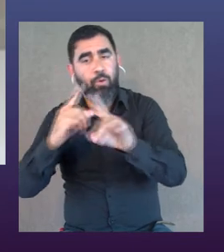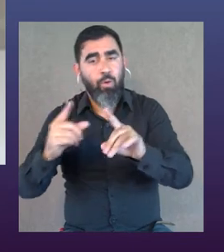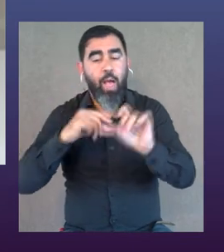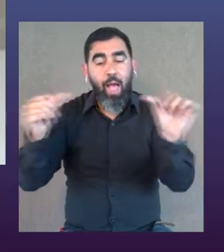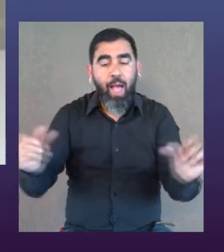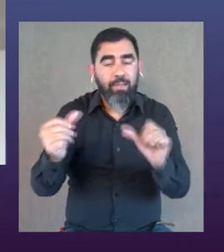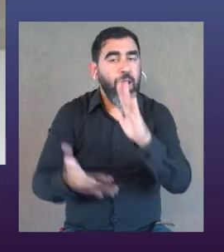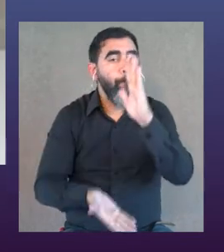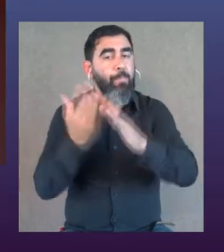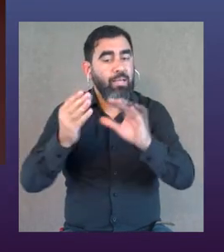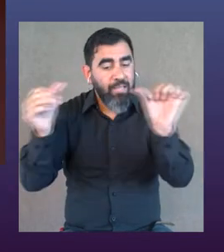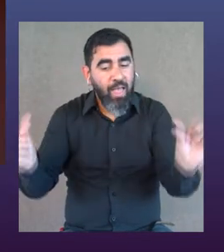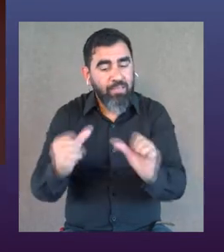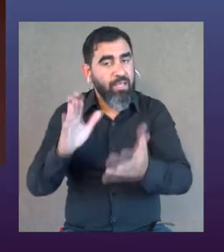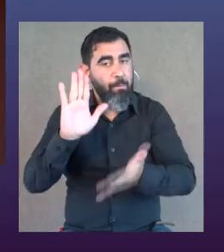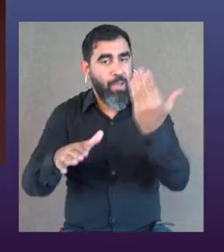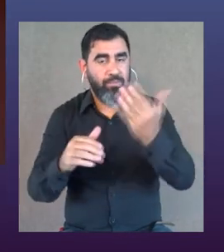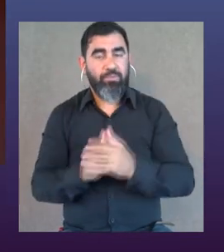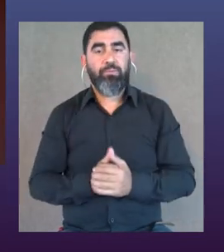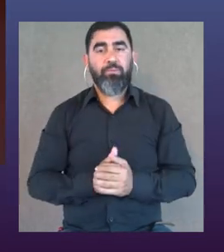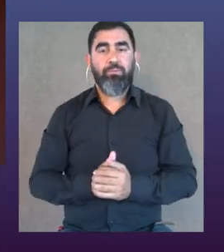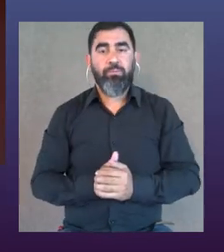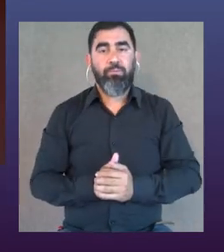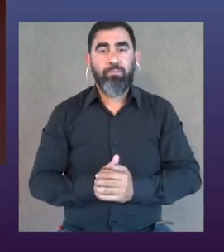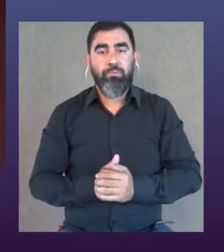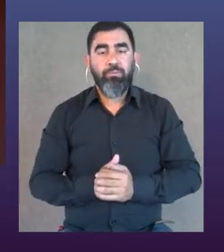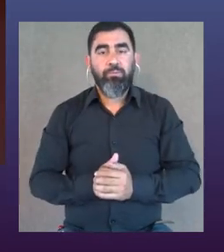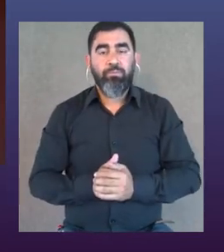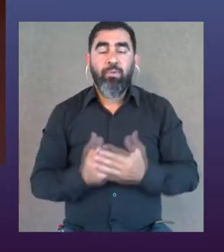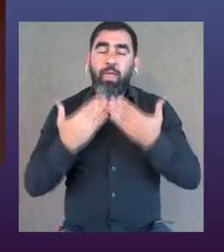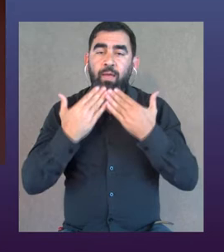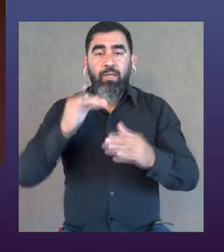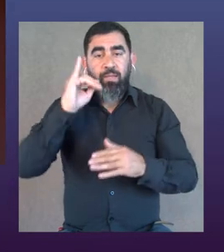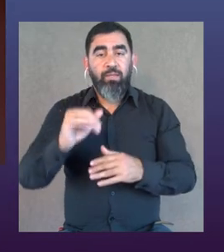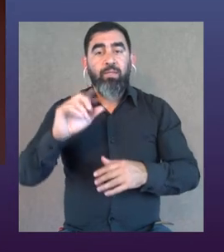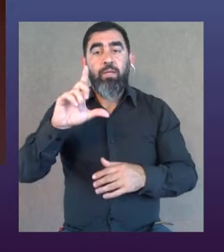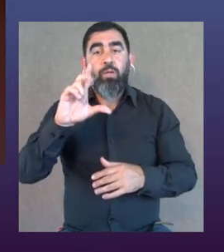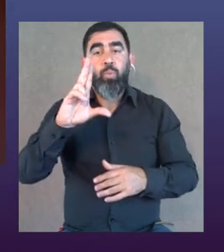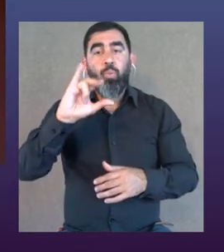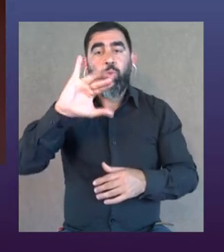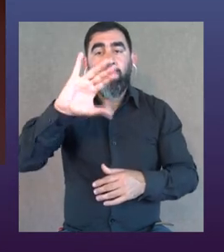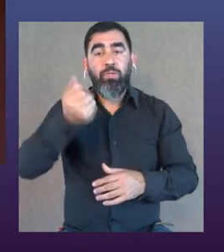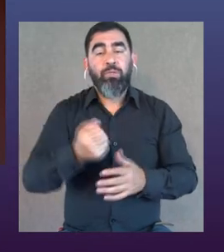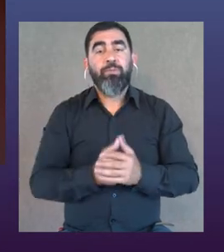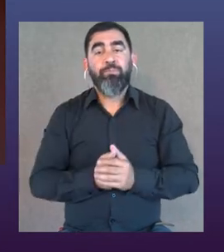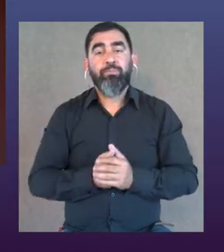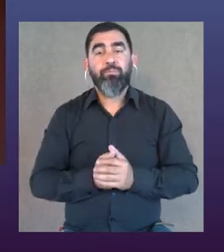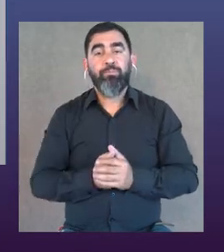centrarnos más en las acciones. En el hacer, ¿verdad? Sí, es verdad. Gracias, Inés. ¿Lucía?